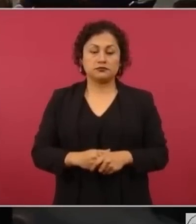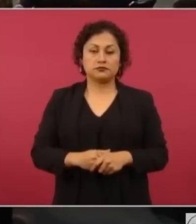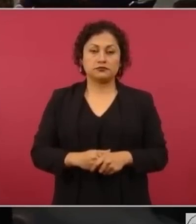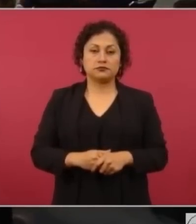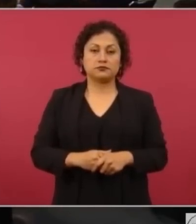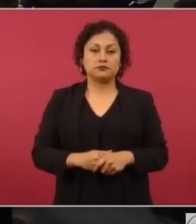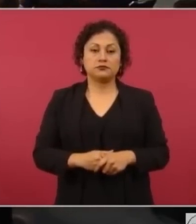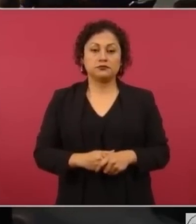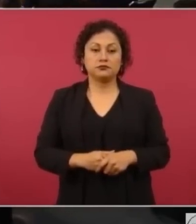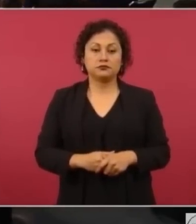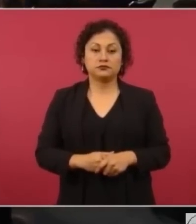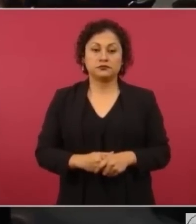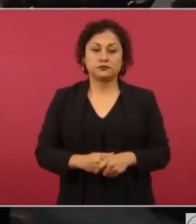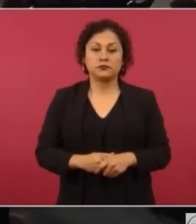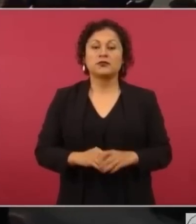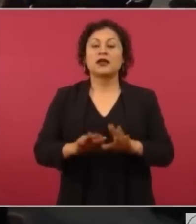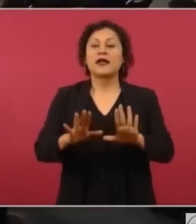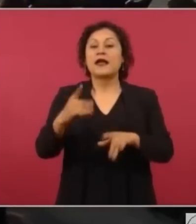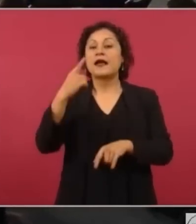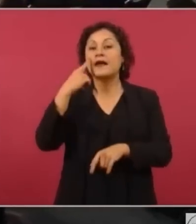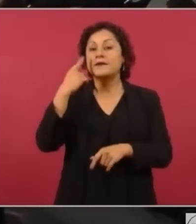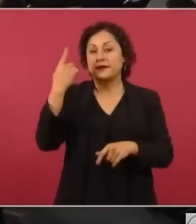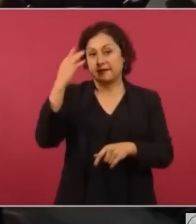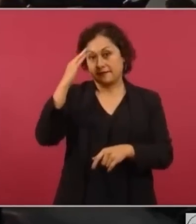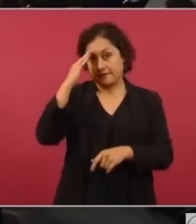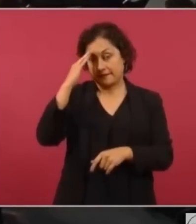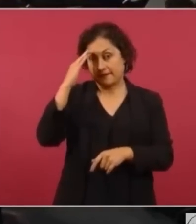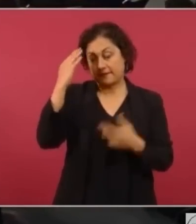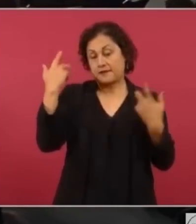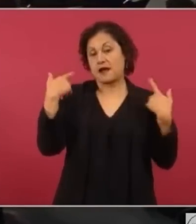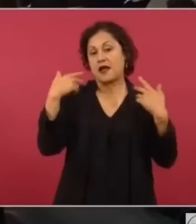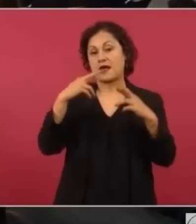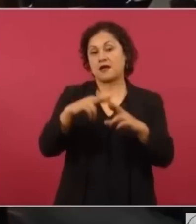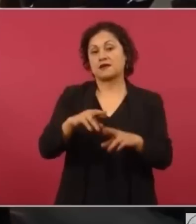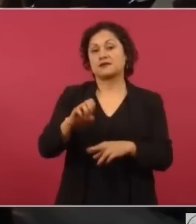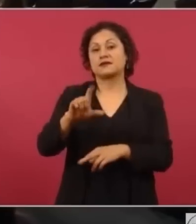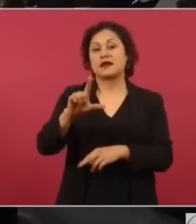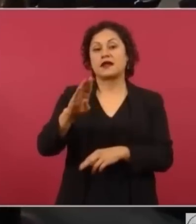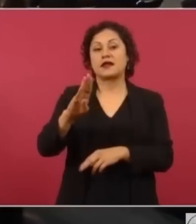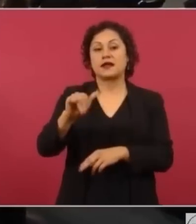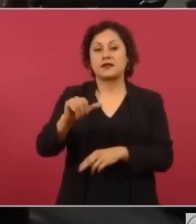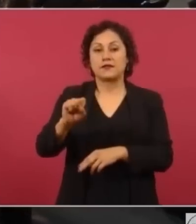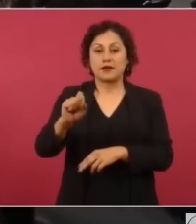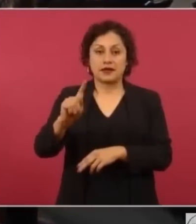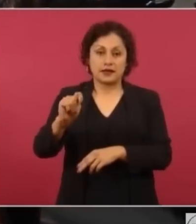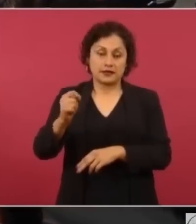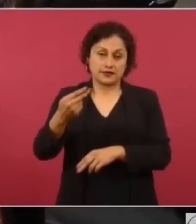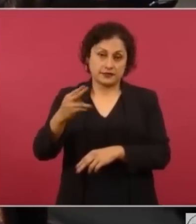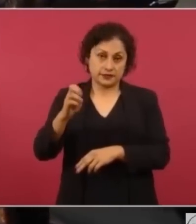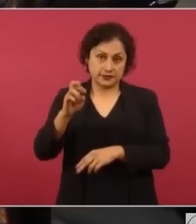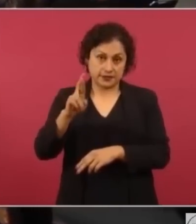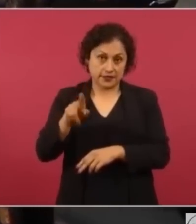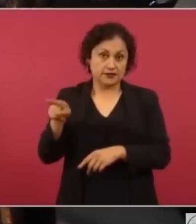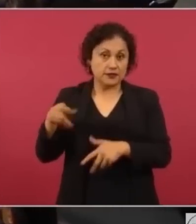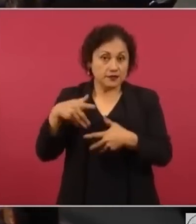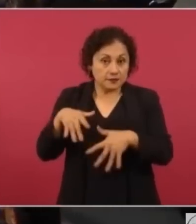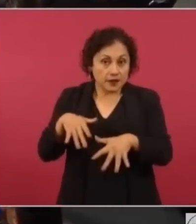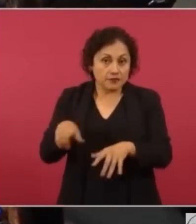A ver lo del Vestel, la maestra, que también es de las marchas rosadas.